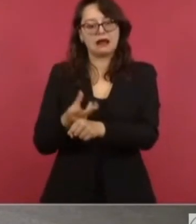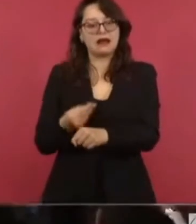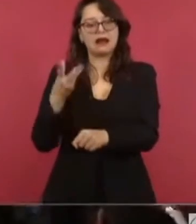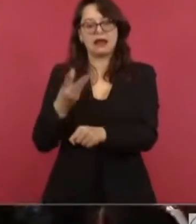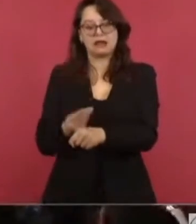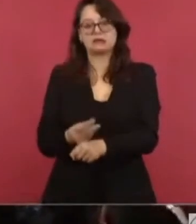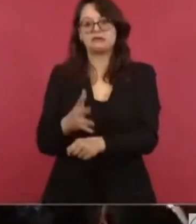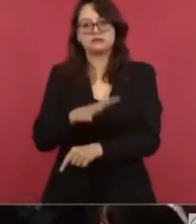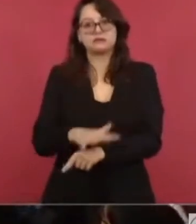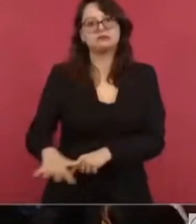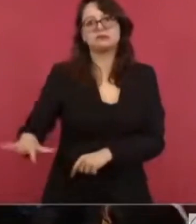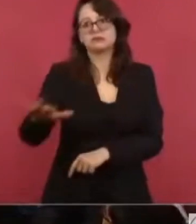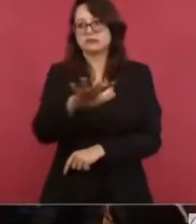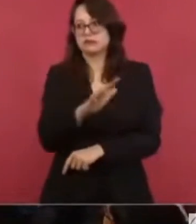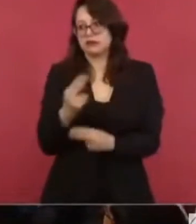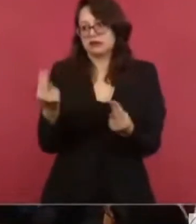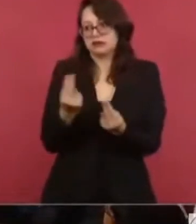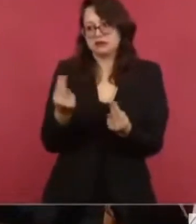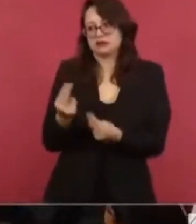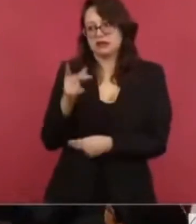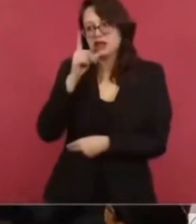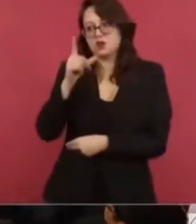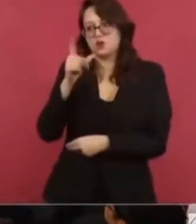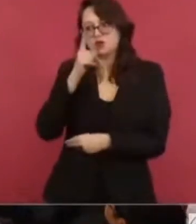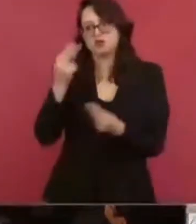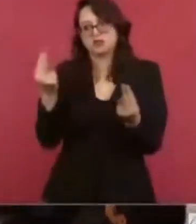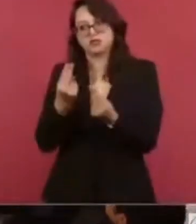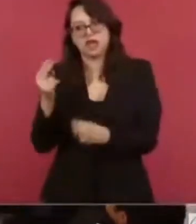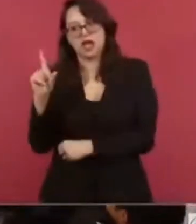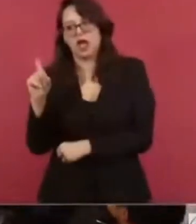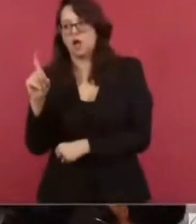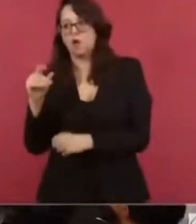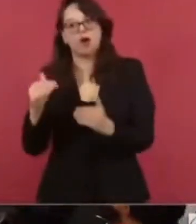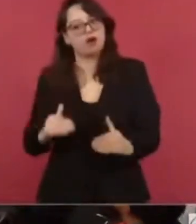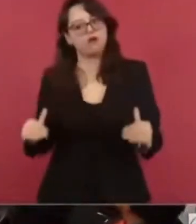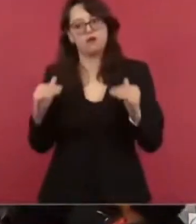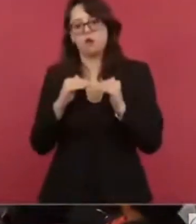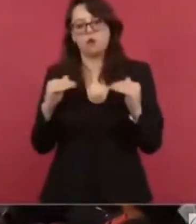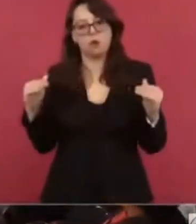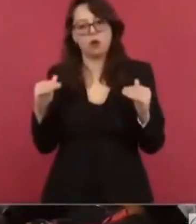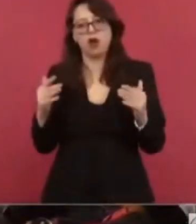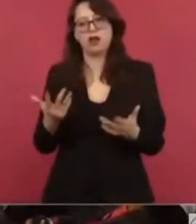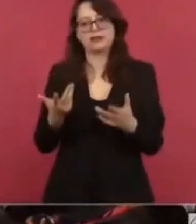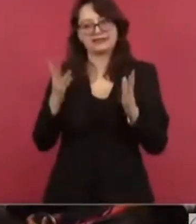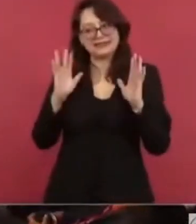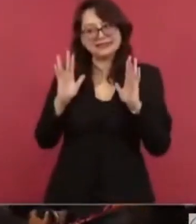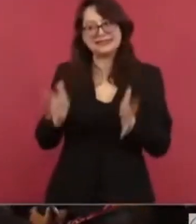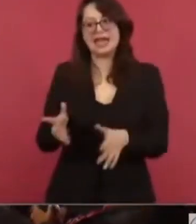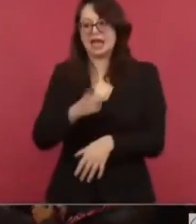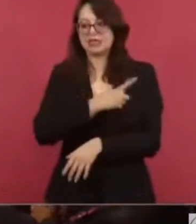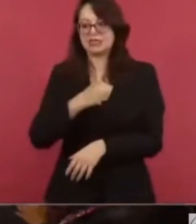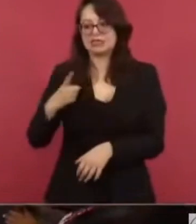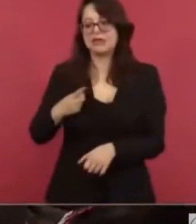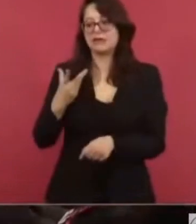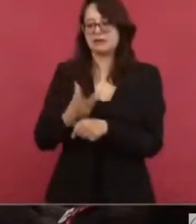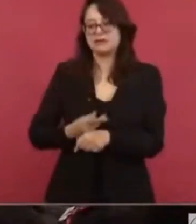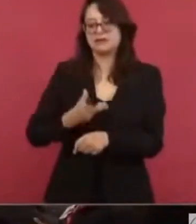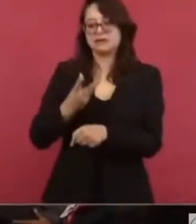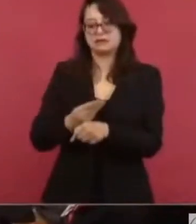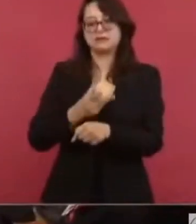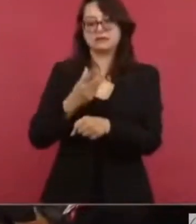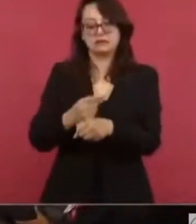la sociedad tenga este servicio ya restablecido. Luz, agua,